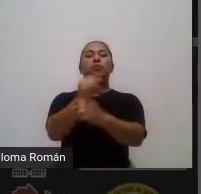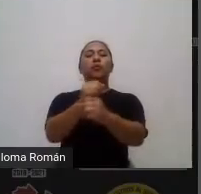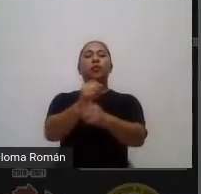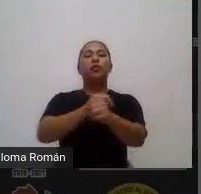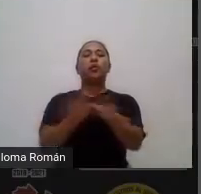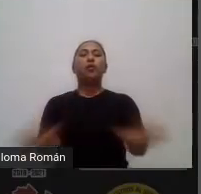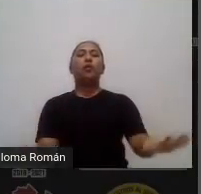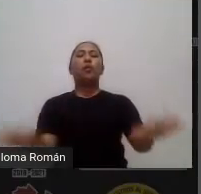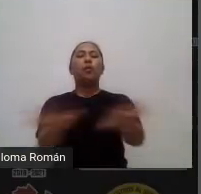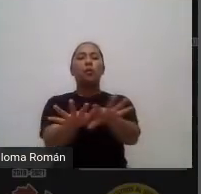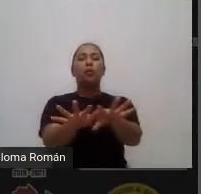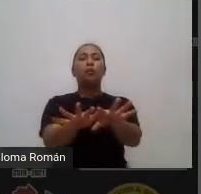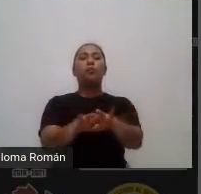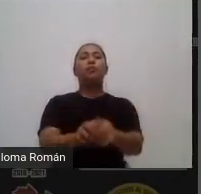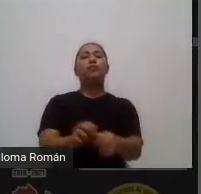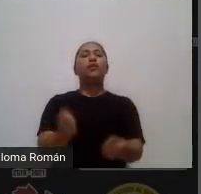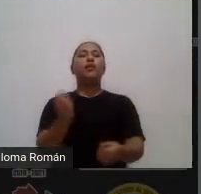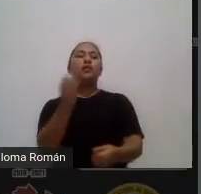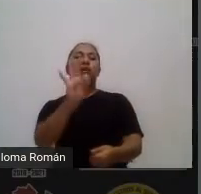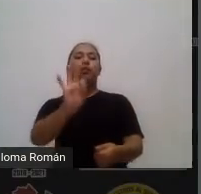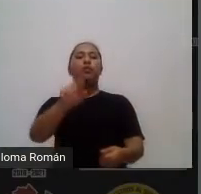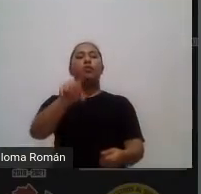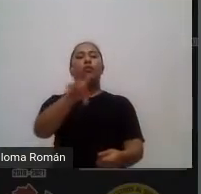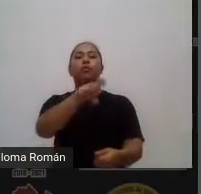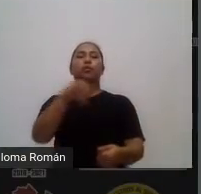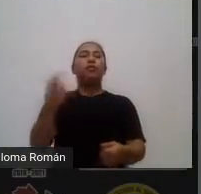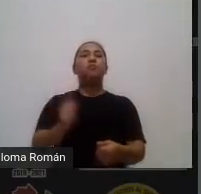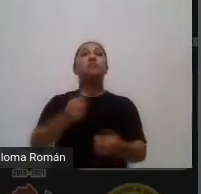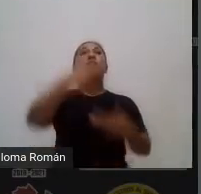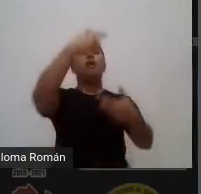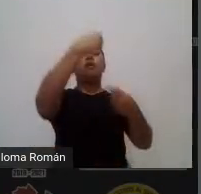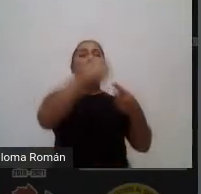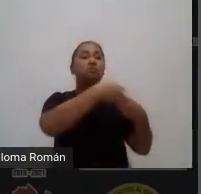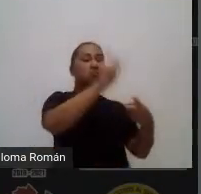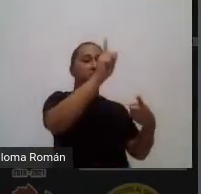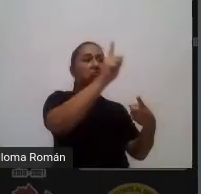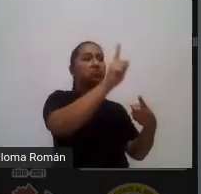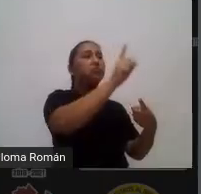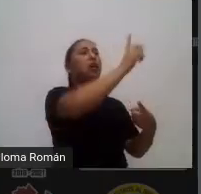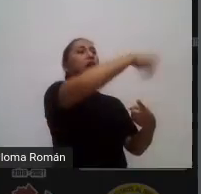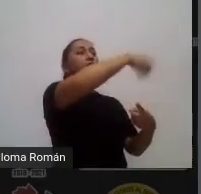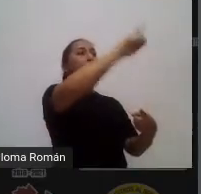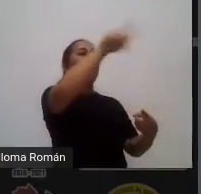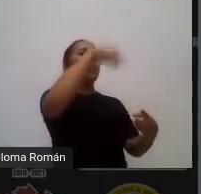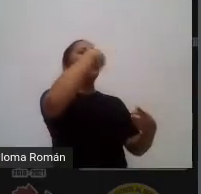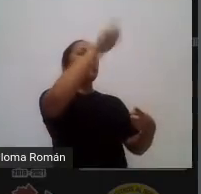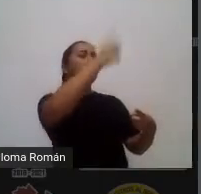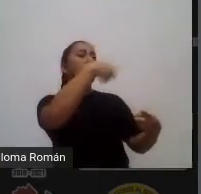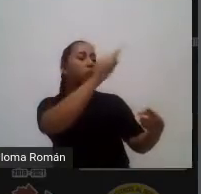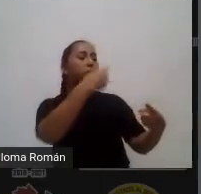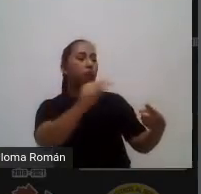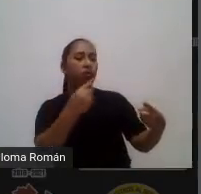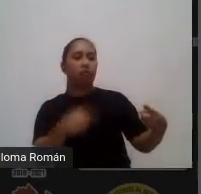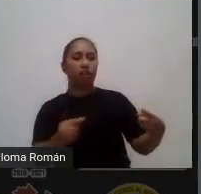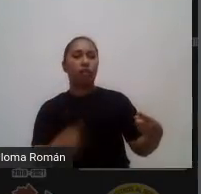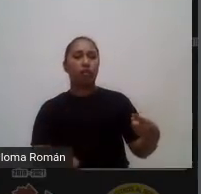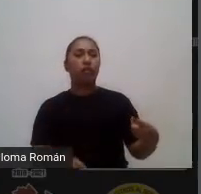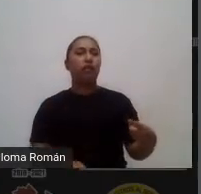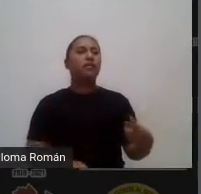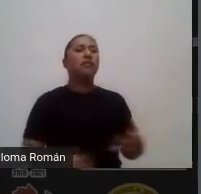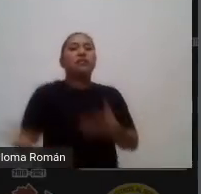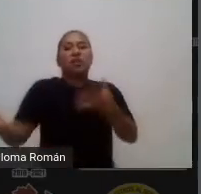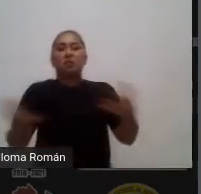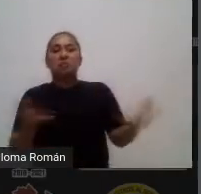pueden usar una guía de observación lista de cotejo rúbrica lo que ustedes decidan utilizar estos criterios